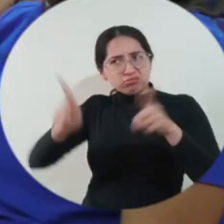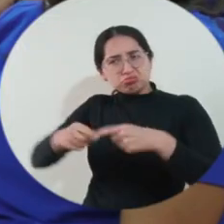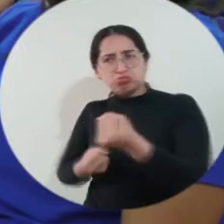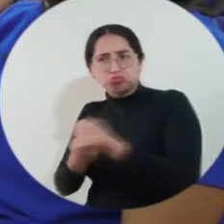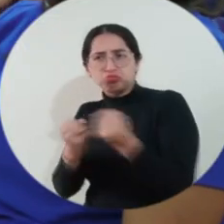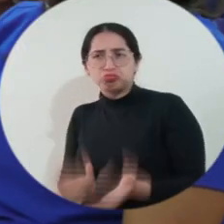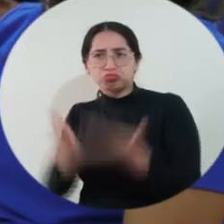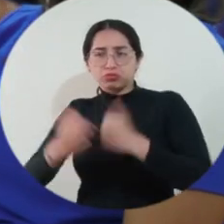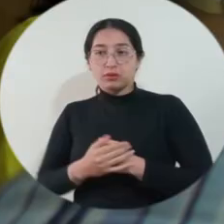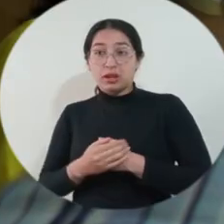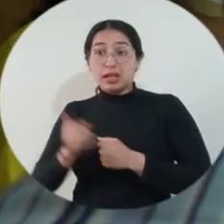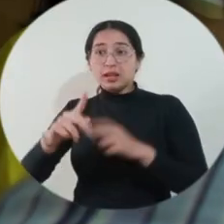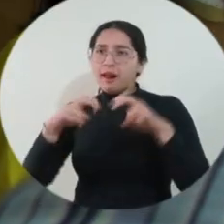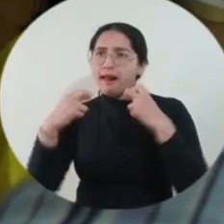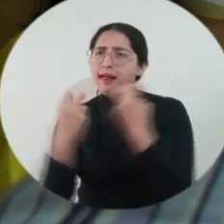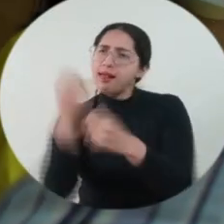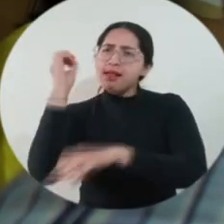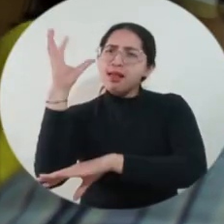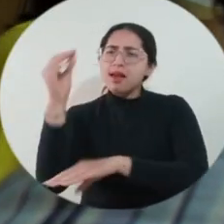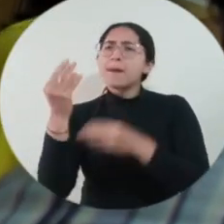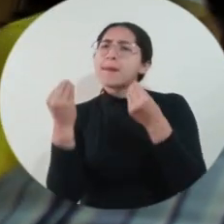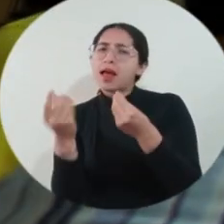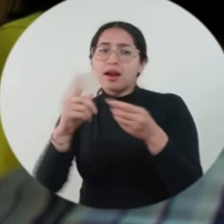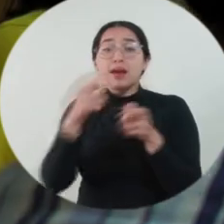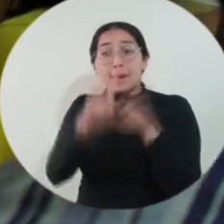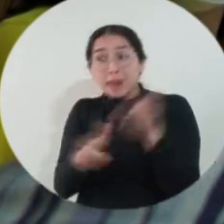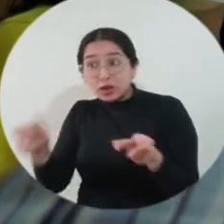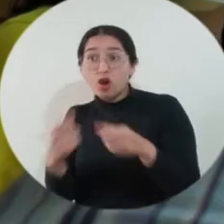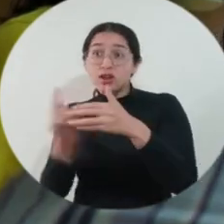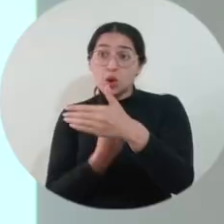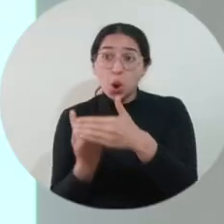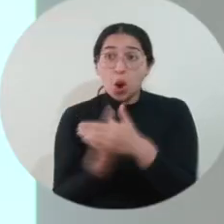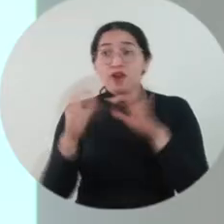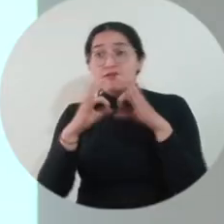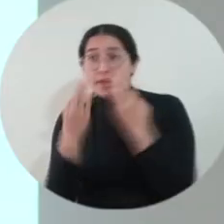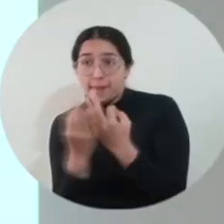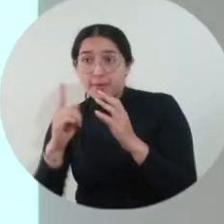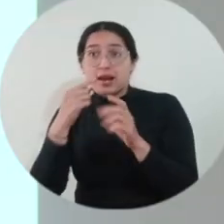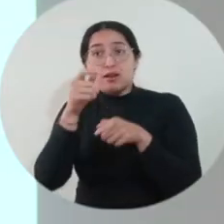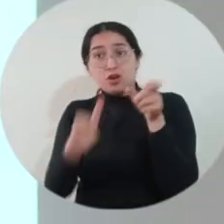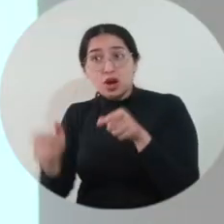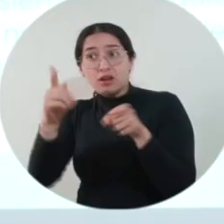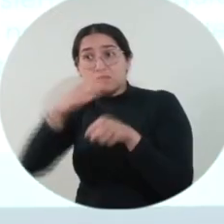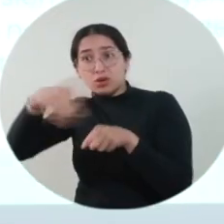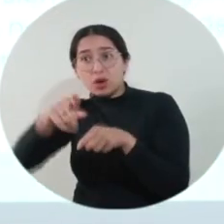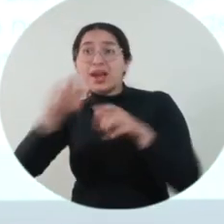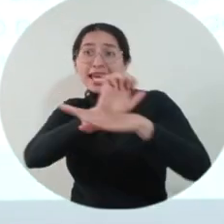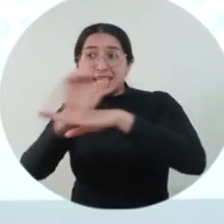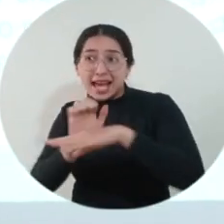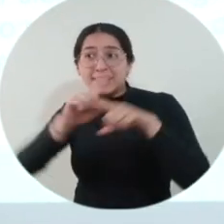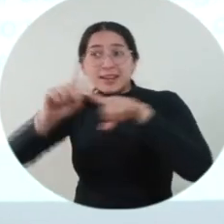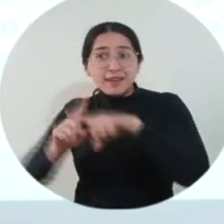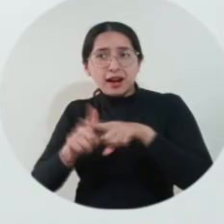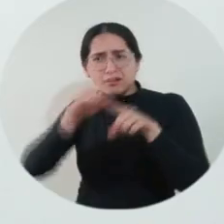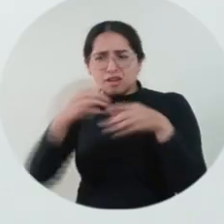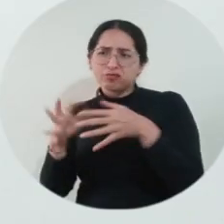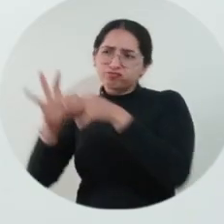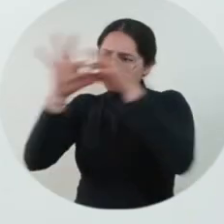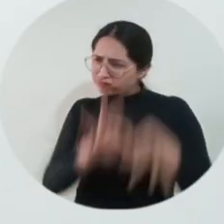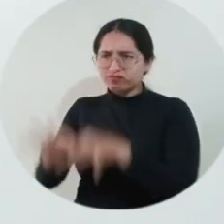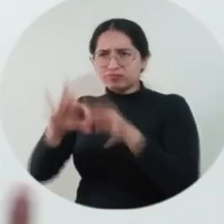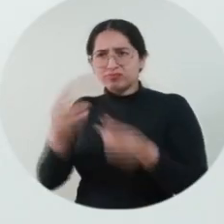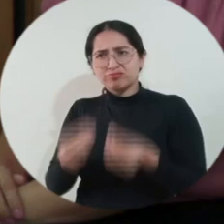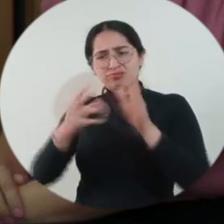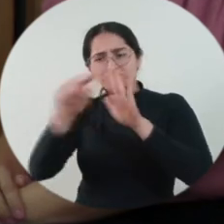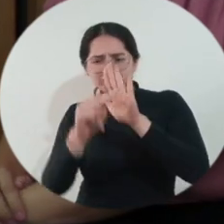El conversatorio también se convirtió en un escenario para construir una comunidad integrada, donde personas con autismo, familiares, cuidadores,